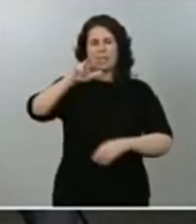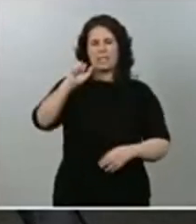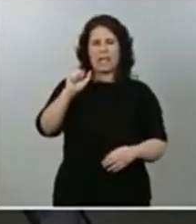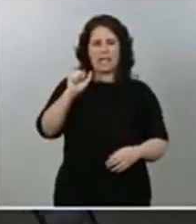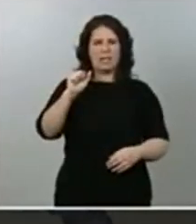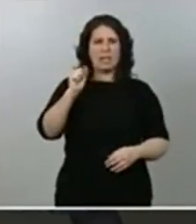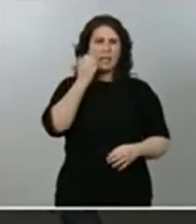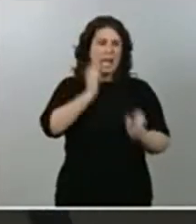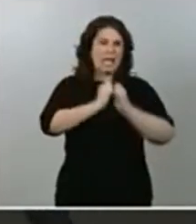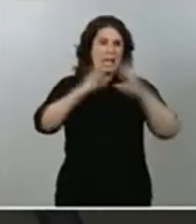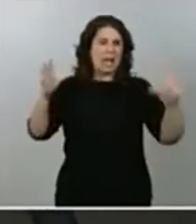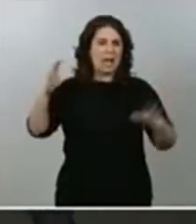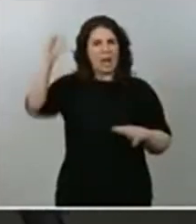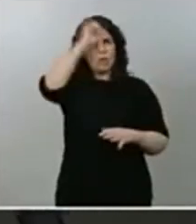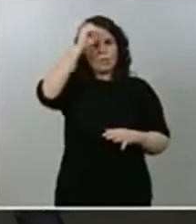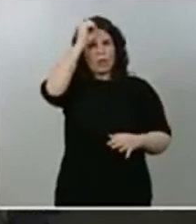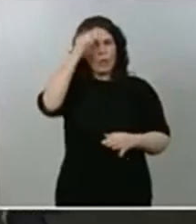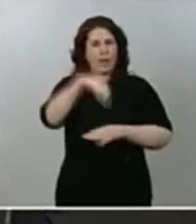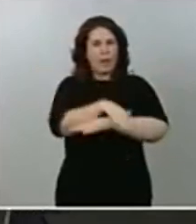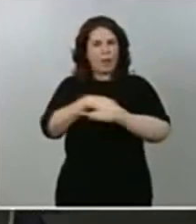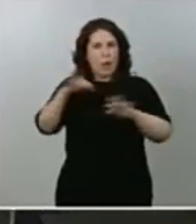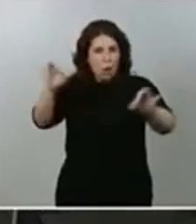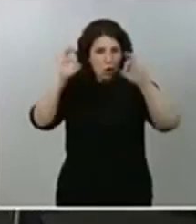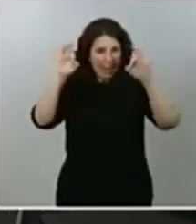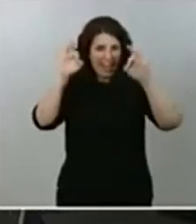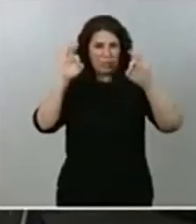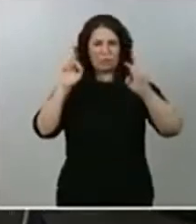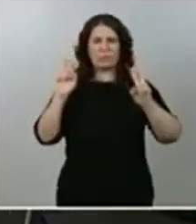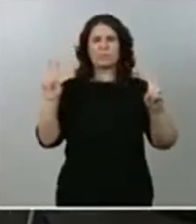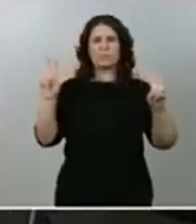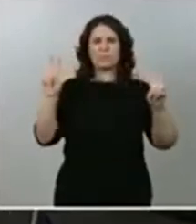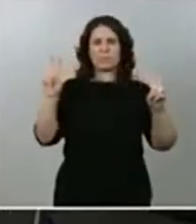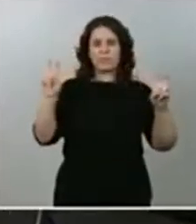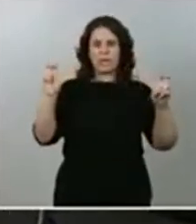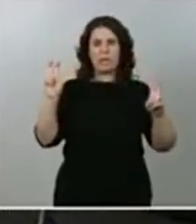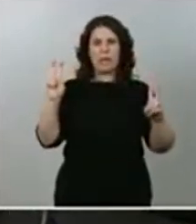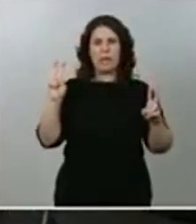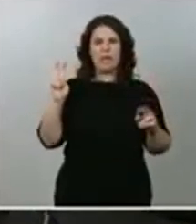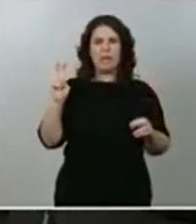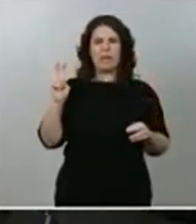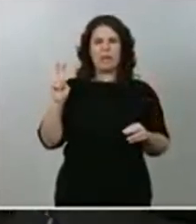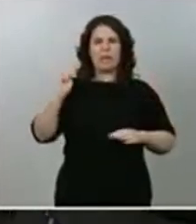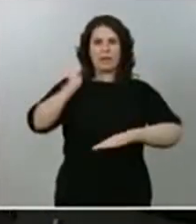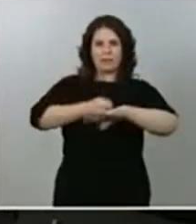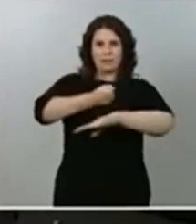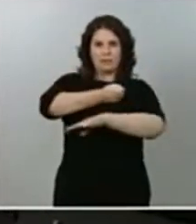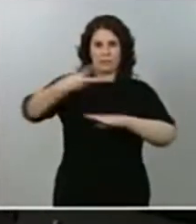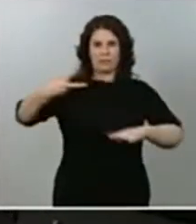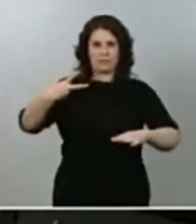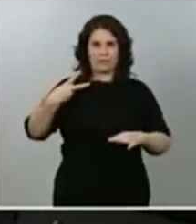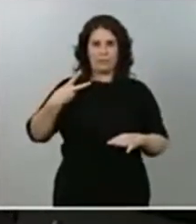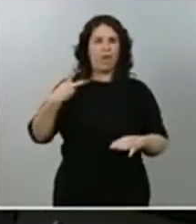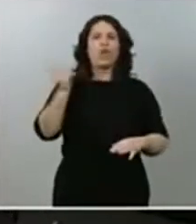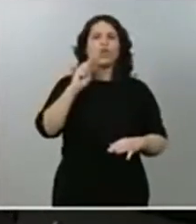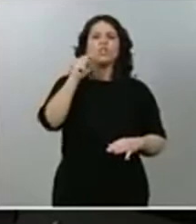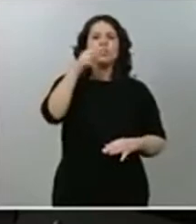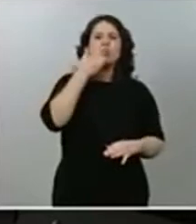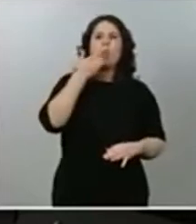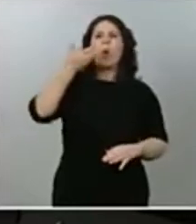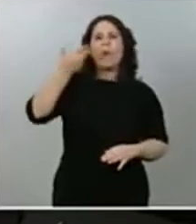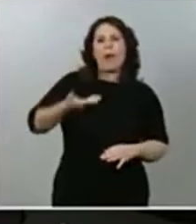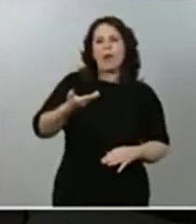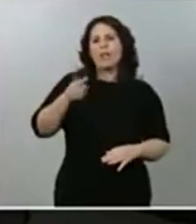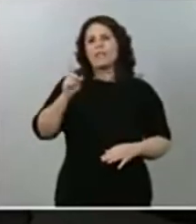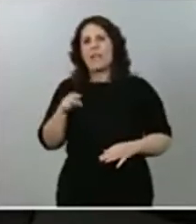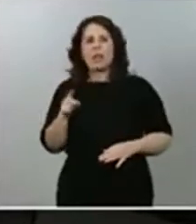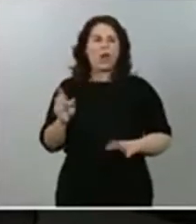concreto con el asunto del auto de la juez, no tanto si lo valora o no lo valora, sino cuál